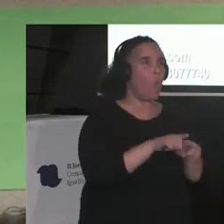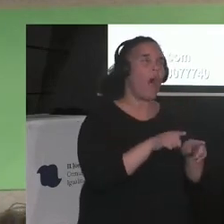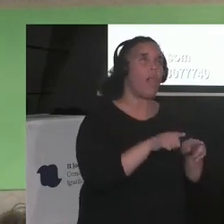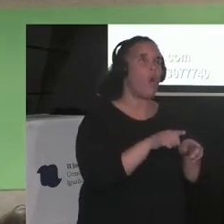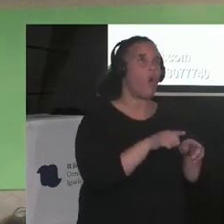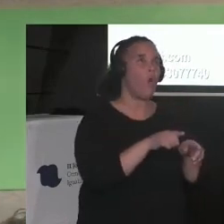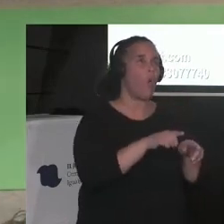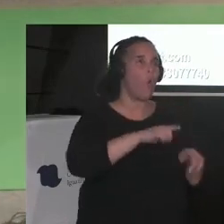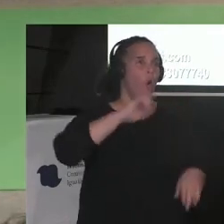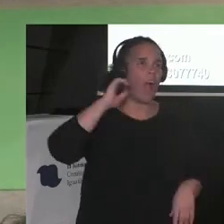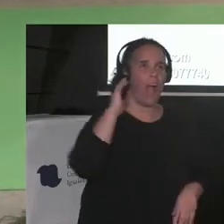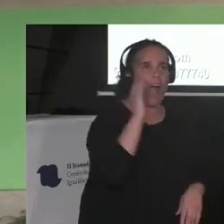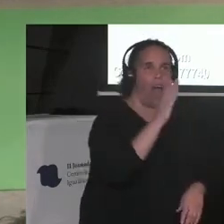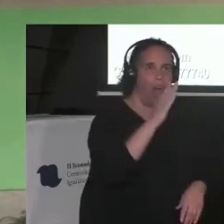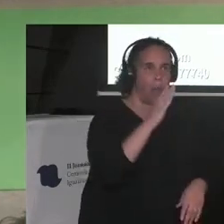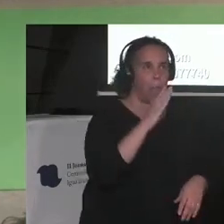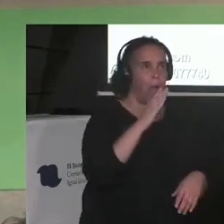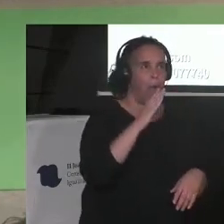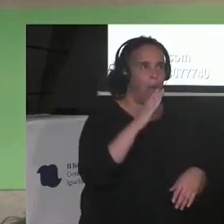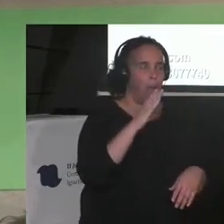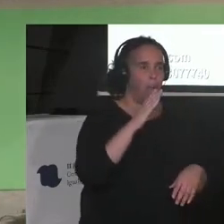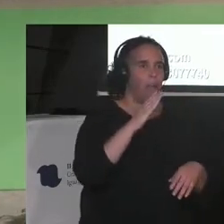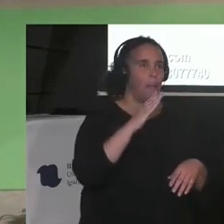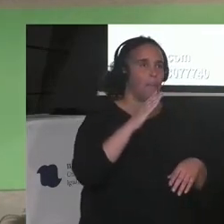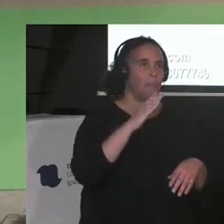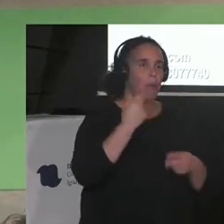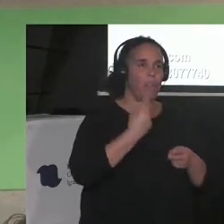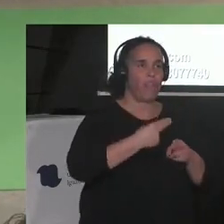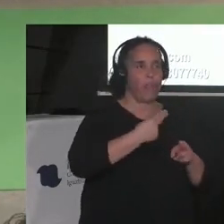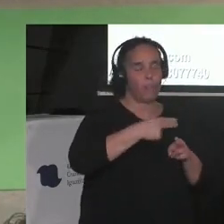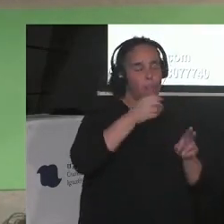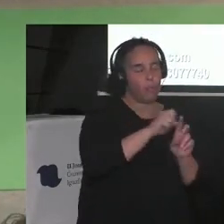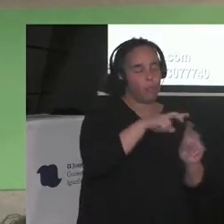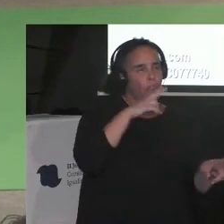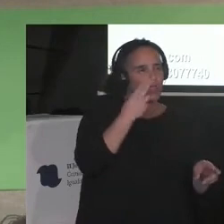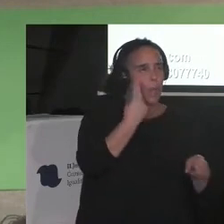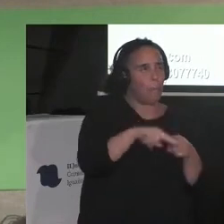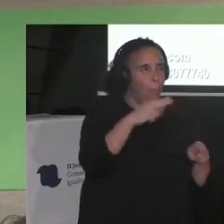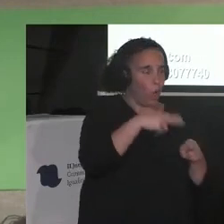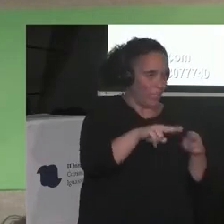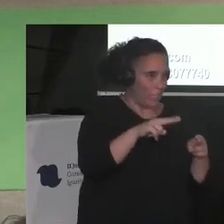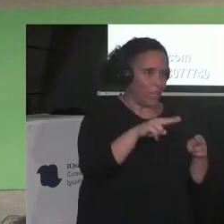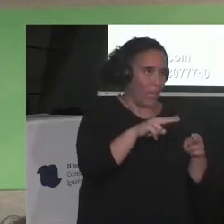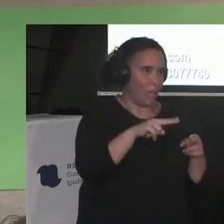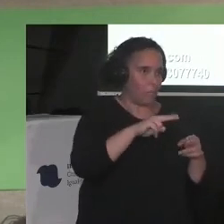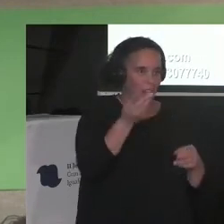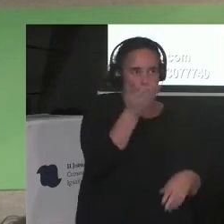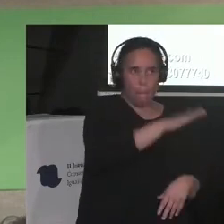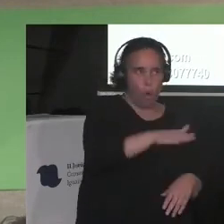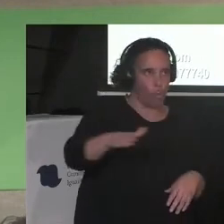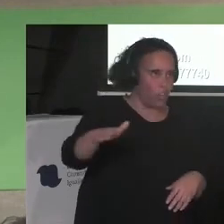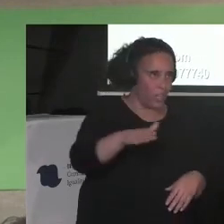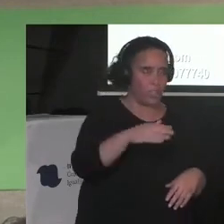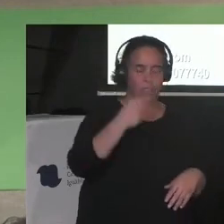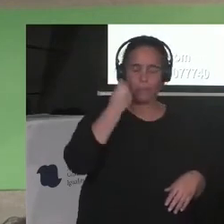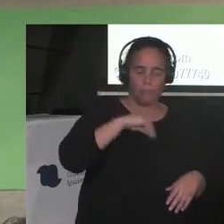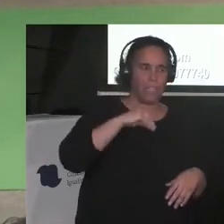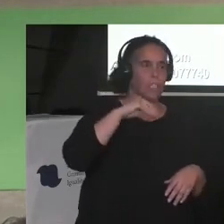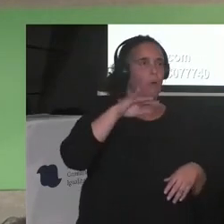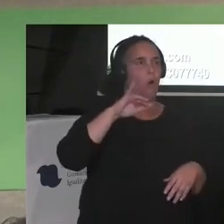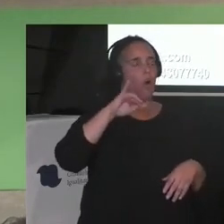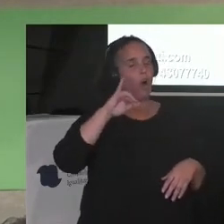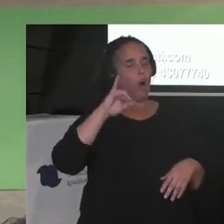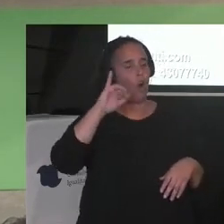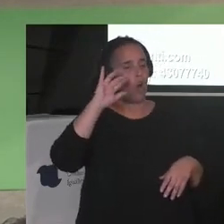Me refiero a políticas de Estado como las de Israel, como las de España y otros países del norte global que se reparten el